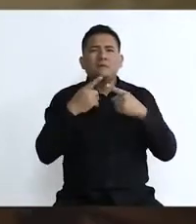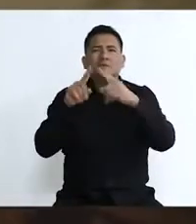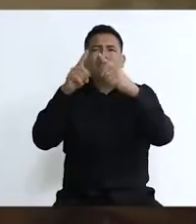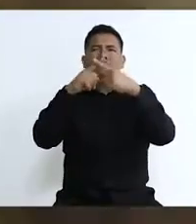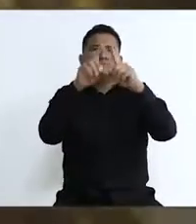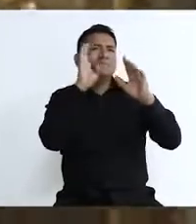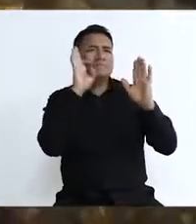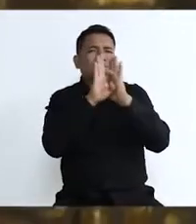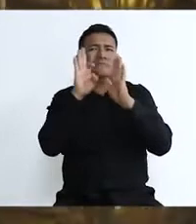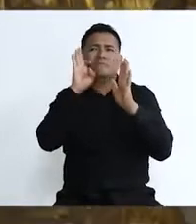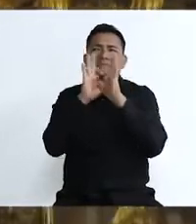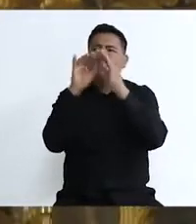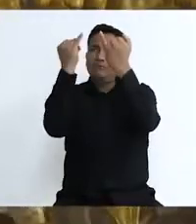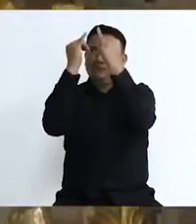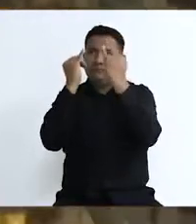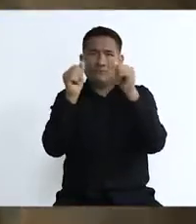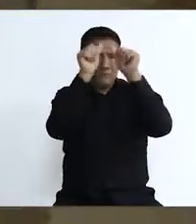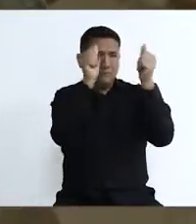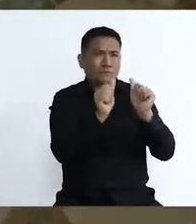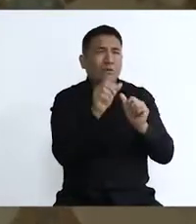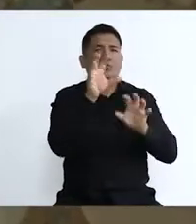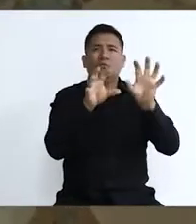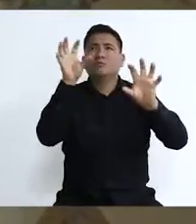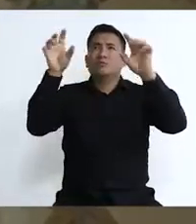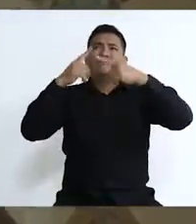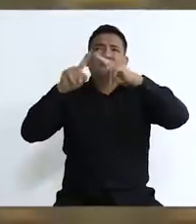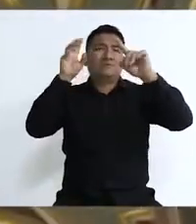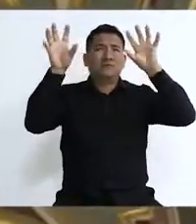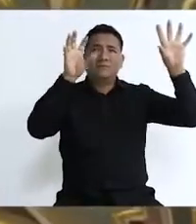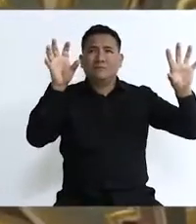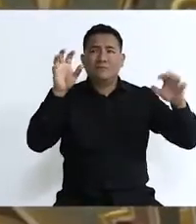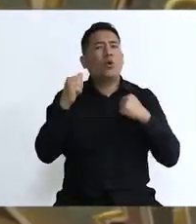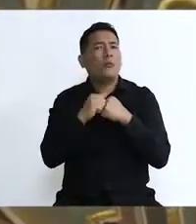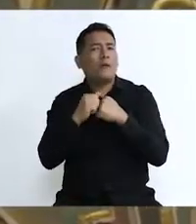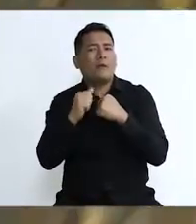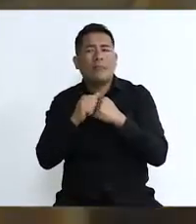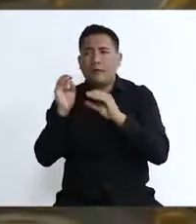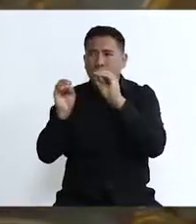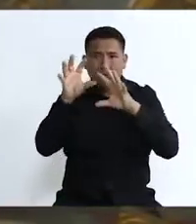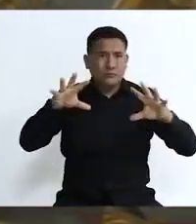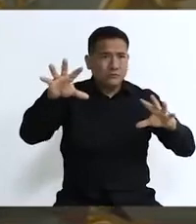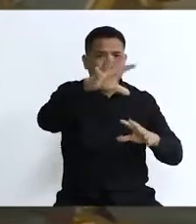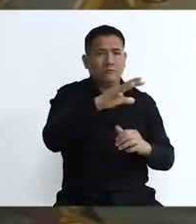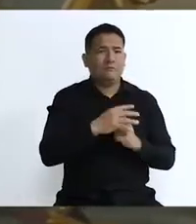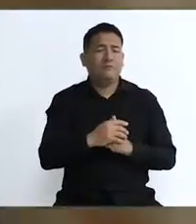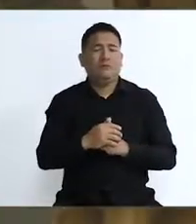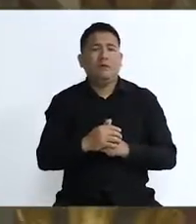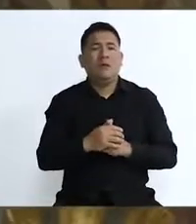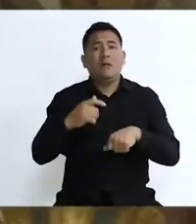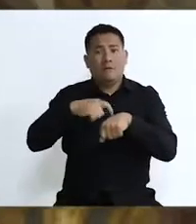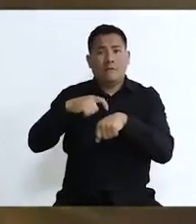antiguos azulejos, pero quizás llama la atención uno de los más ricos y hermosos retablos de exuberante estilo rococó en su